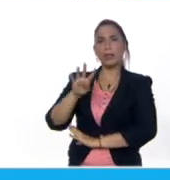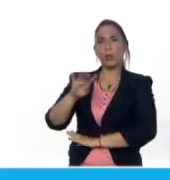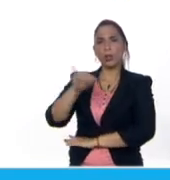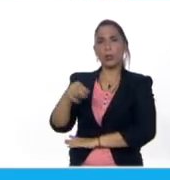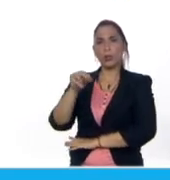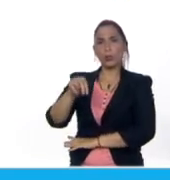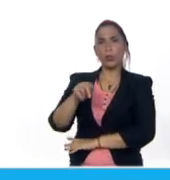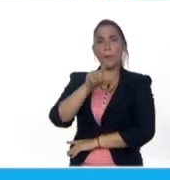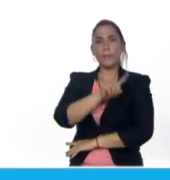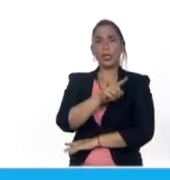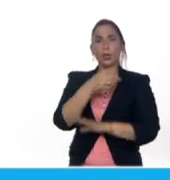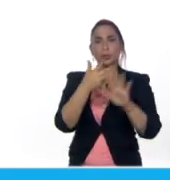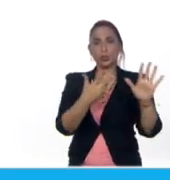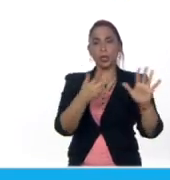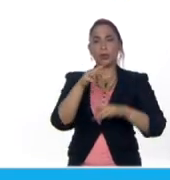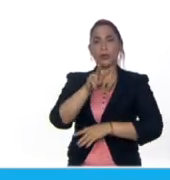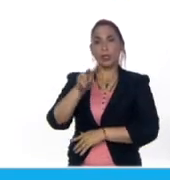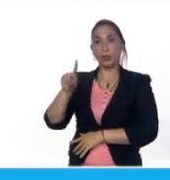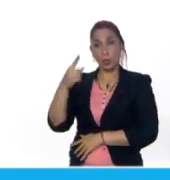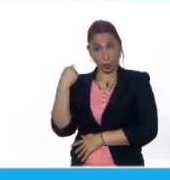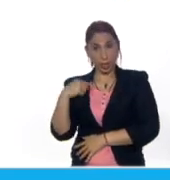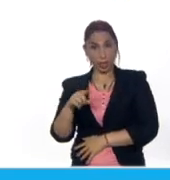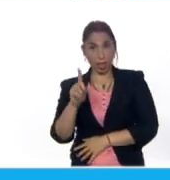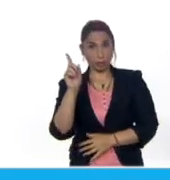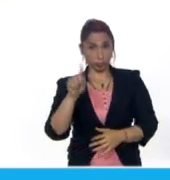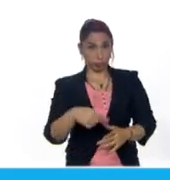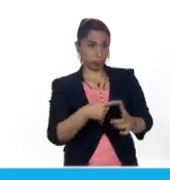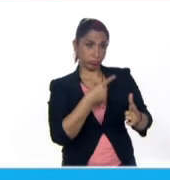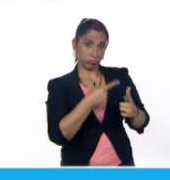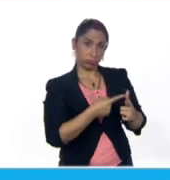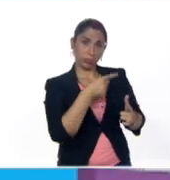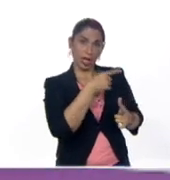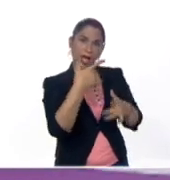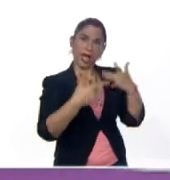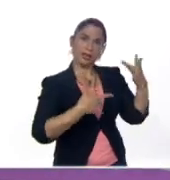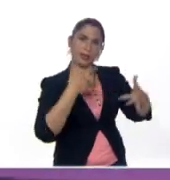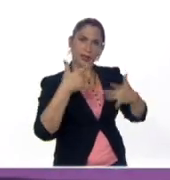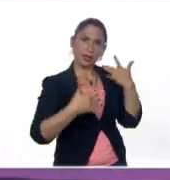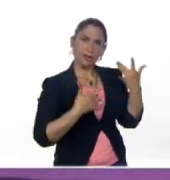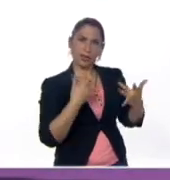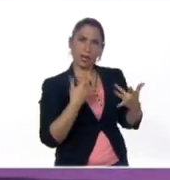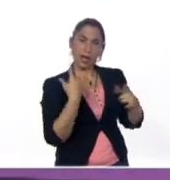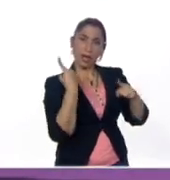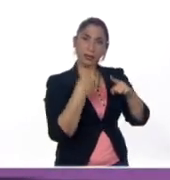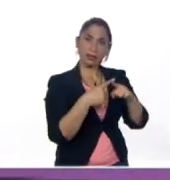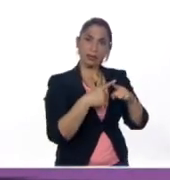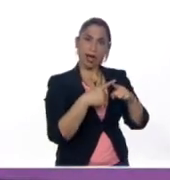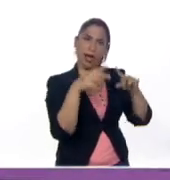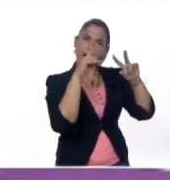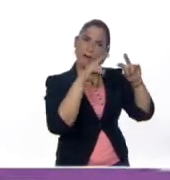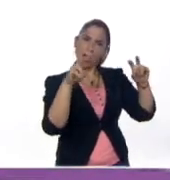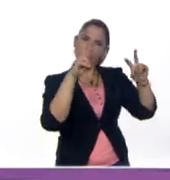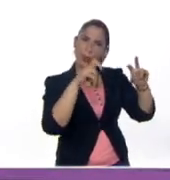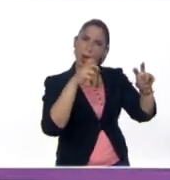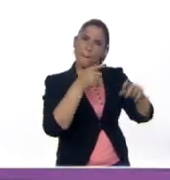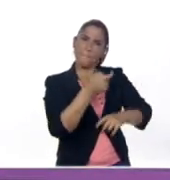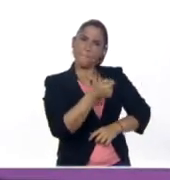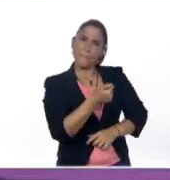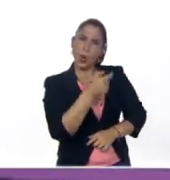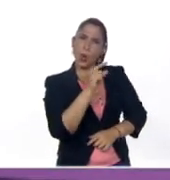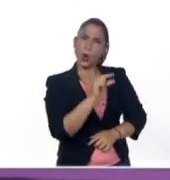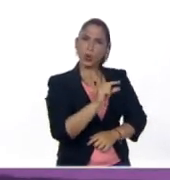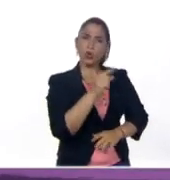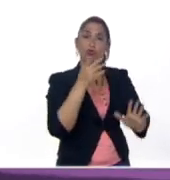junio de 1821. Ahí tenemos entonces, Yelix, una actividad extra, ¿no? Averiguar un poco sobre esa